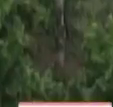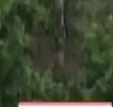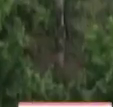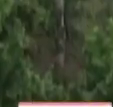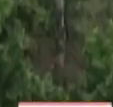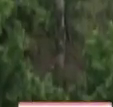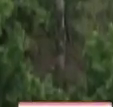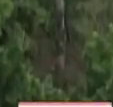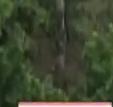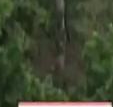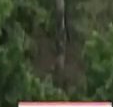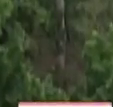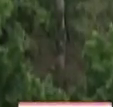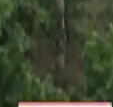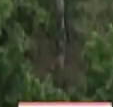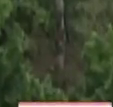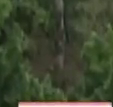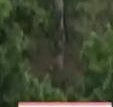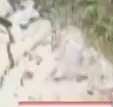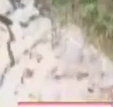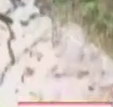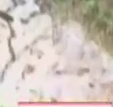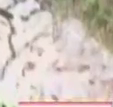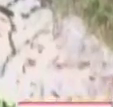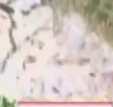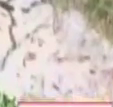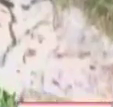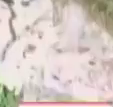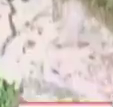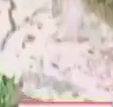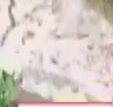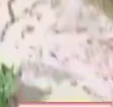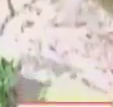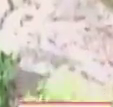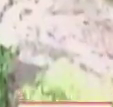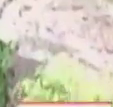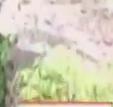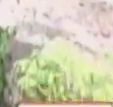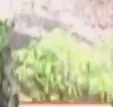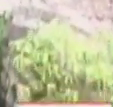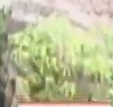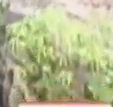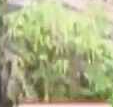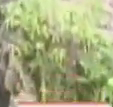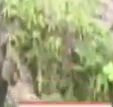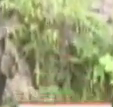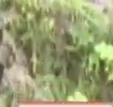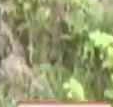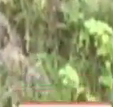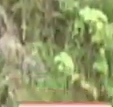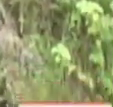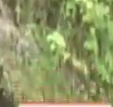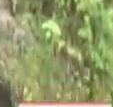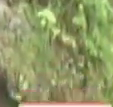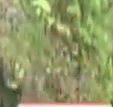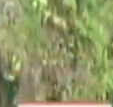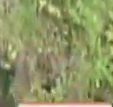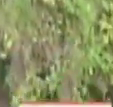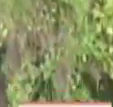Y ama lo que hace Ven a la azulita Para quedarse